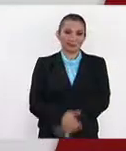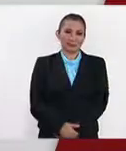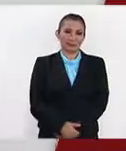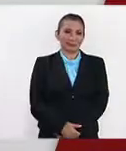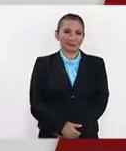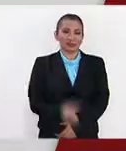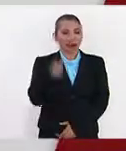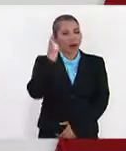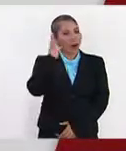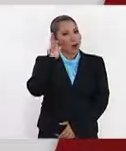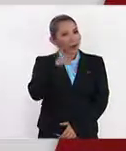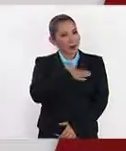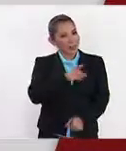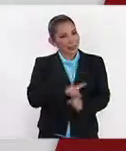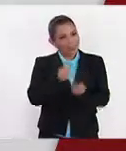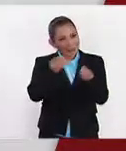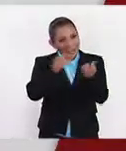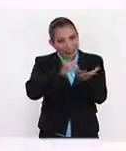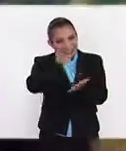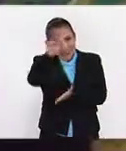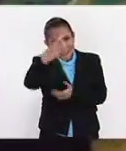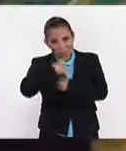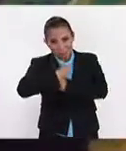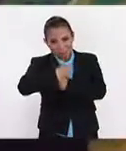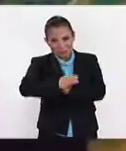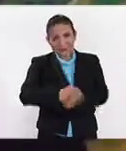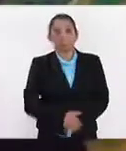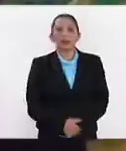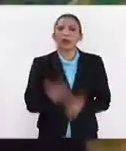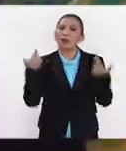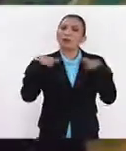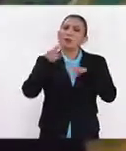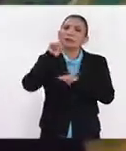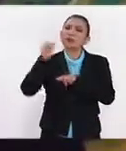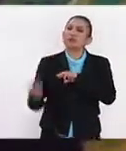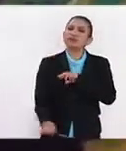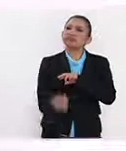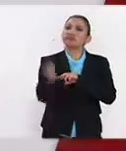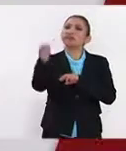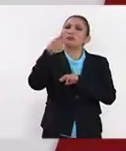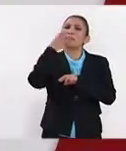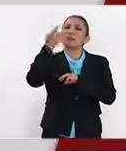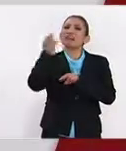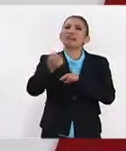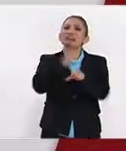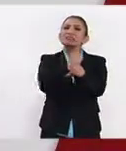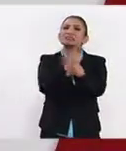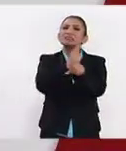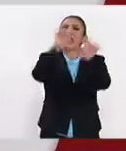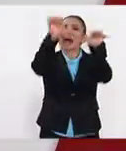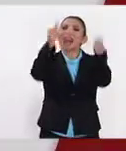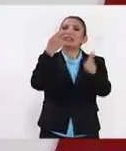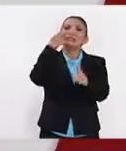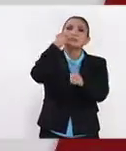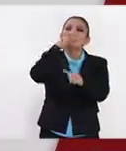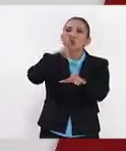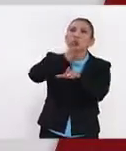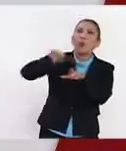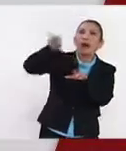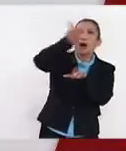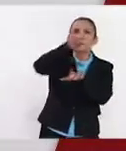¿Qué tal? Muy buenos días. Muchas gracias por su invitación. Profesora, pues para que nos hables de lo que es la licenciatura en artes visuales.